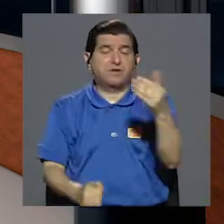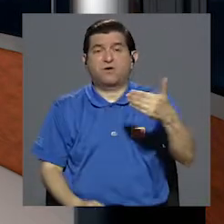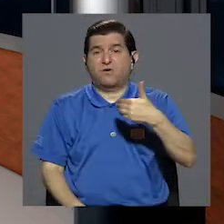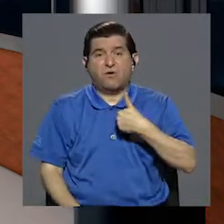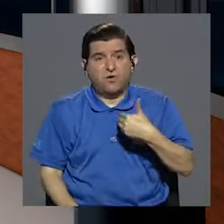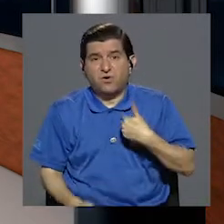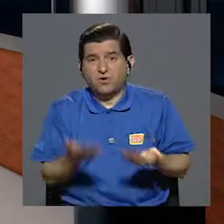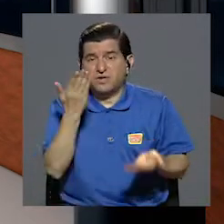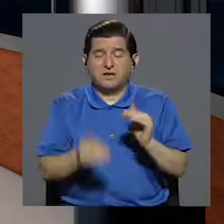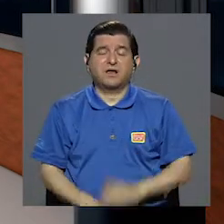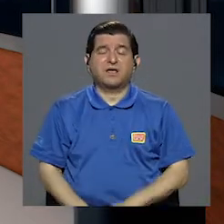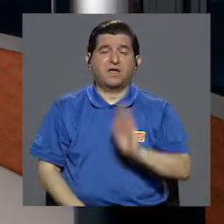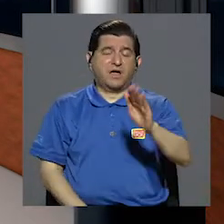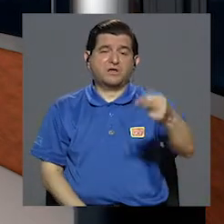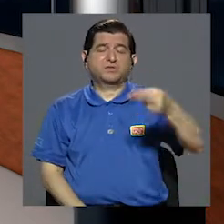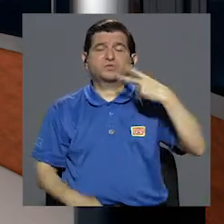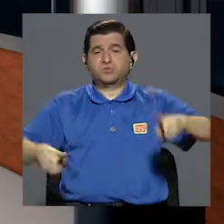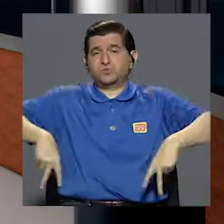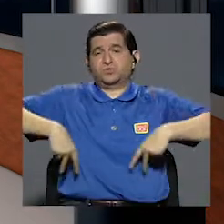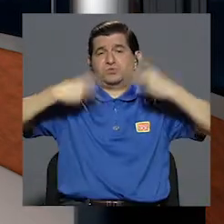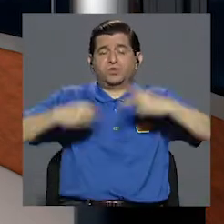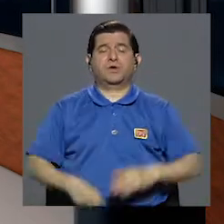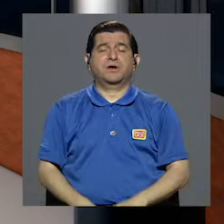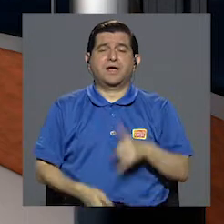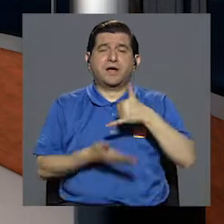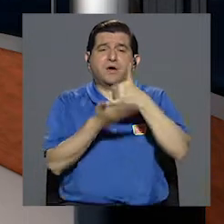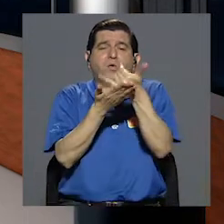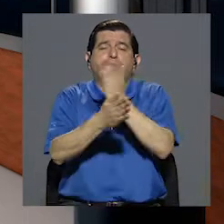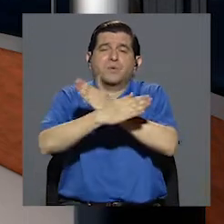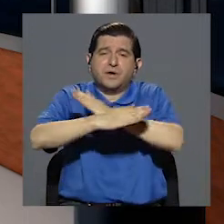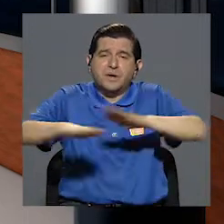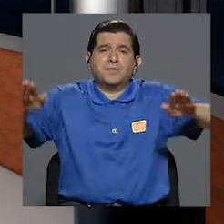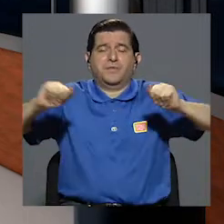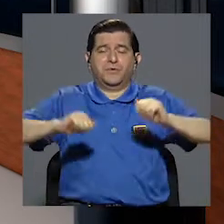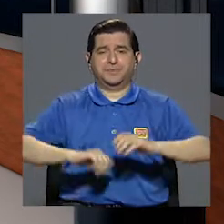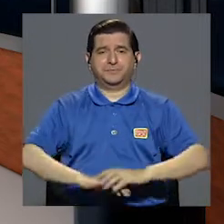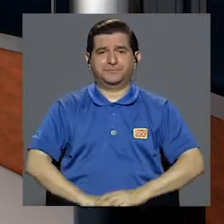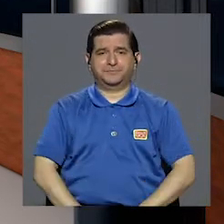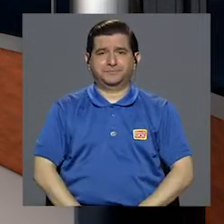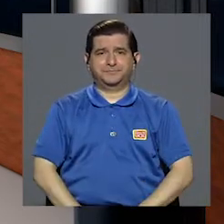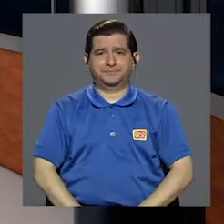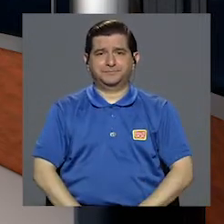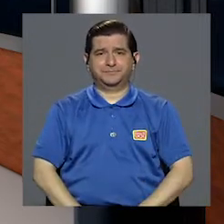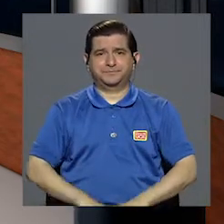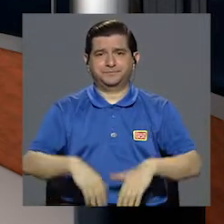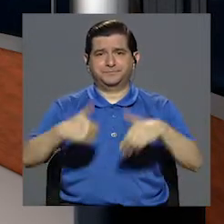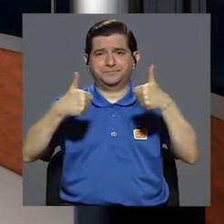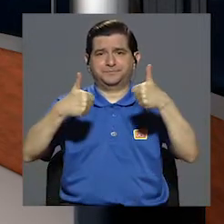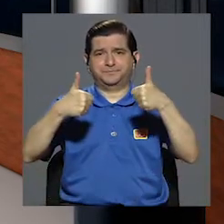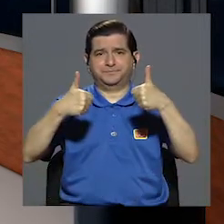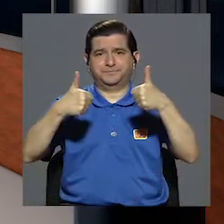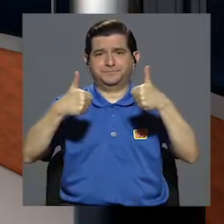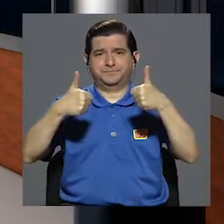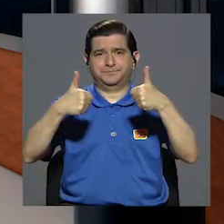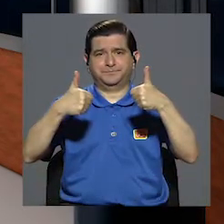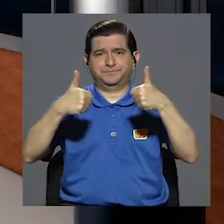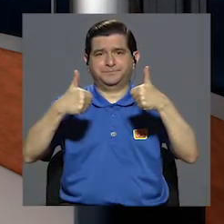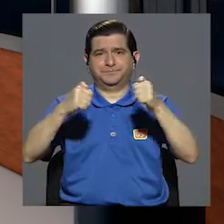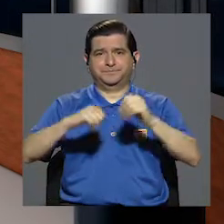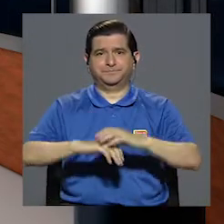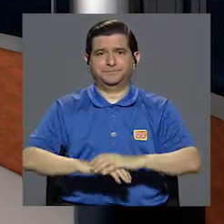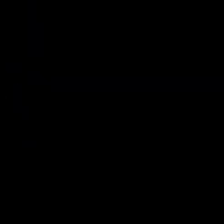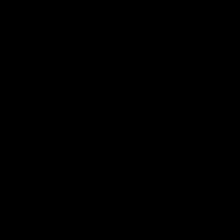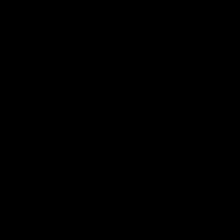poder o tienen en su hoja de vida un Nobel de la paz. Pura vida.